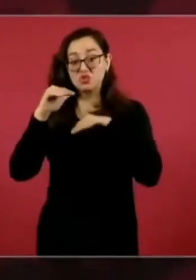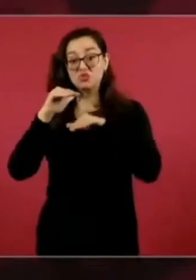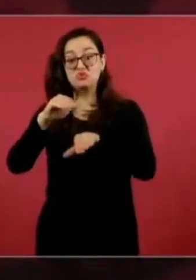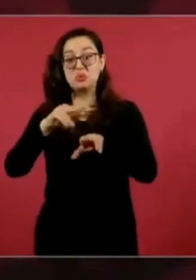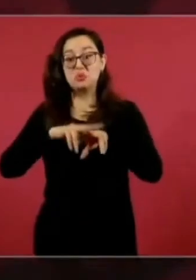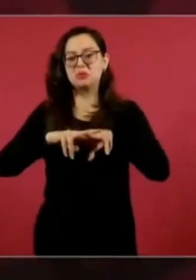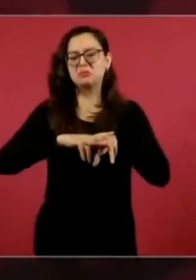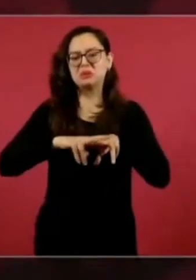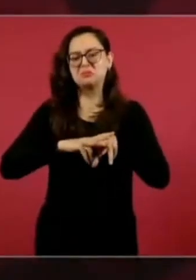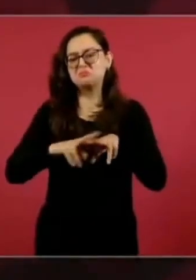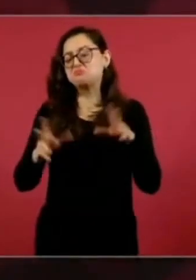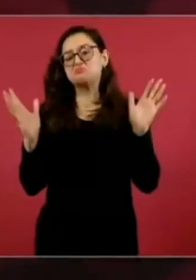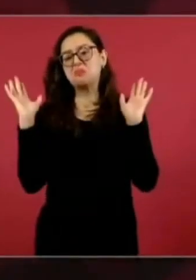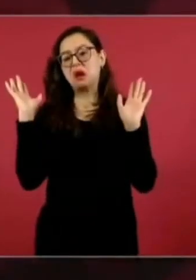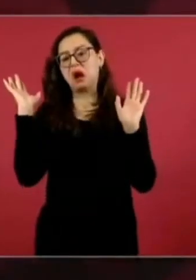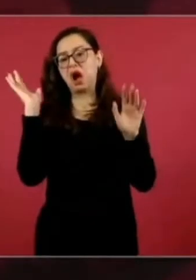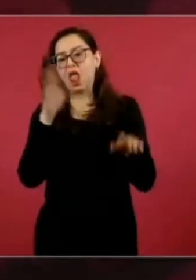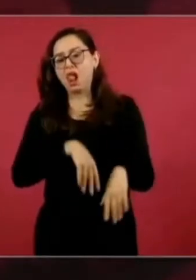ferroviaria.